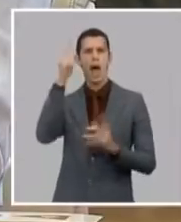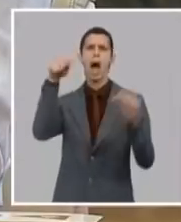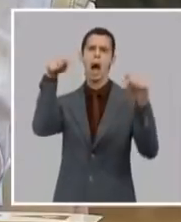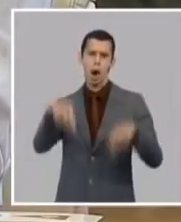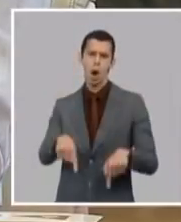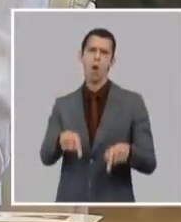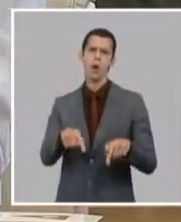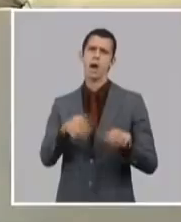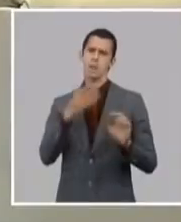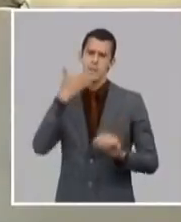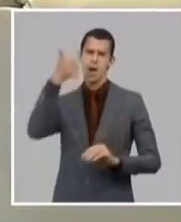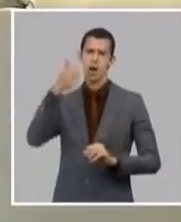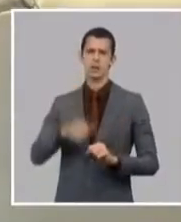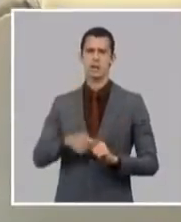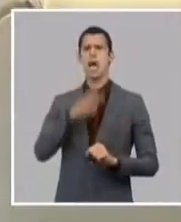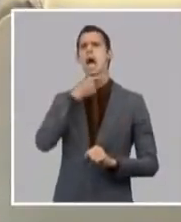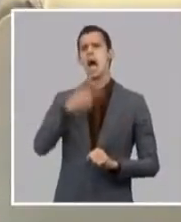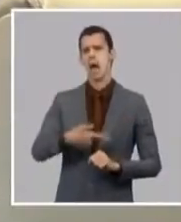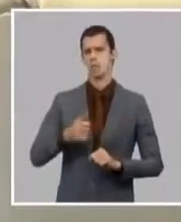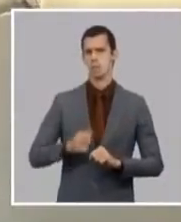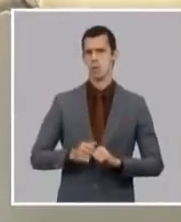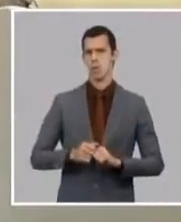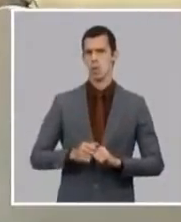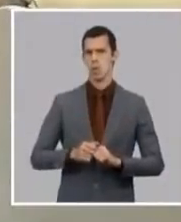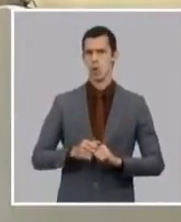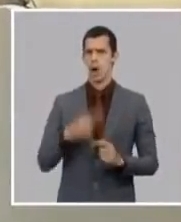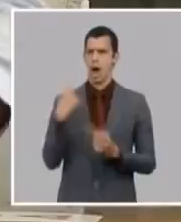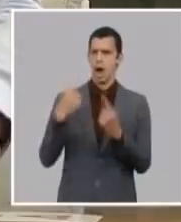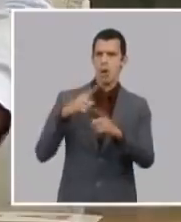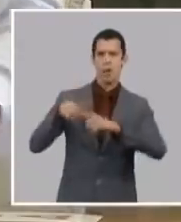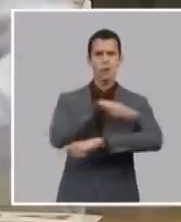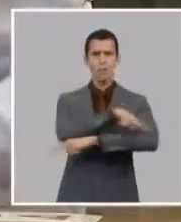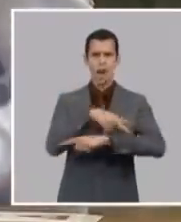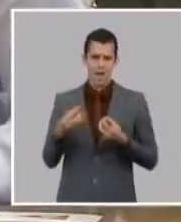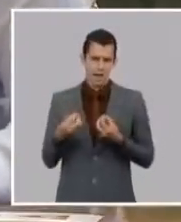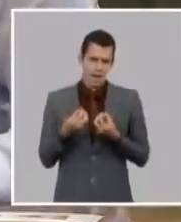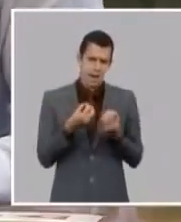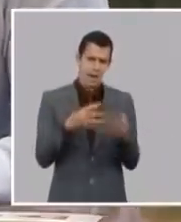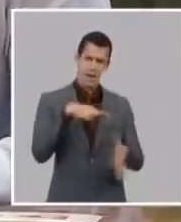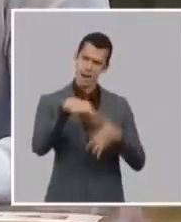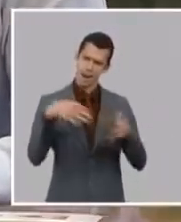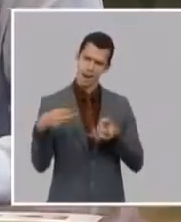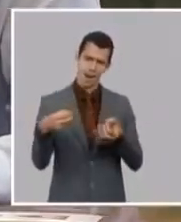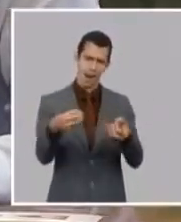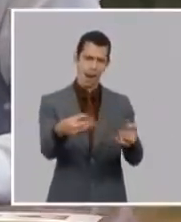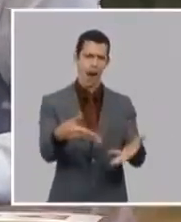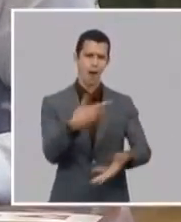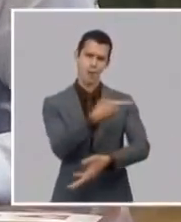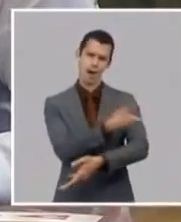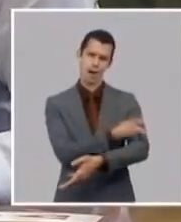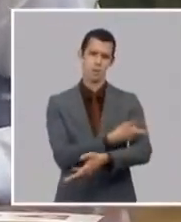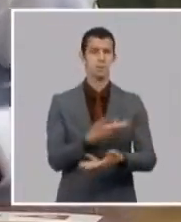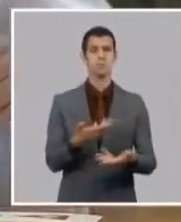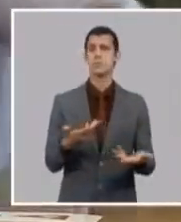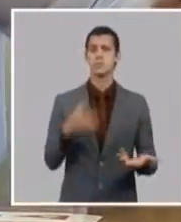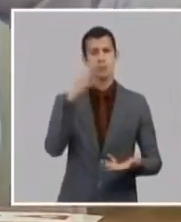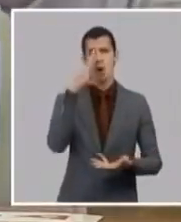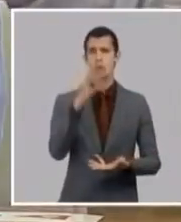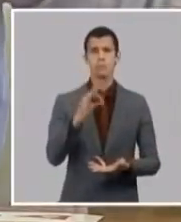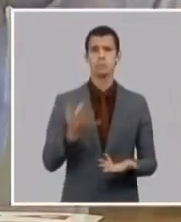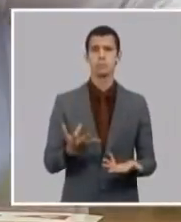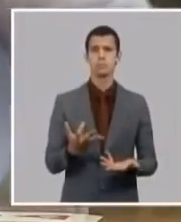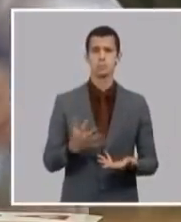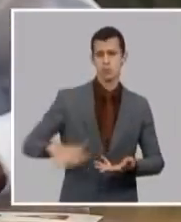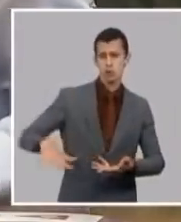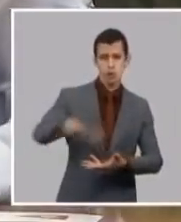momentos con quien hemos vacunado ya casi un 30% de la población con primera dosis con vacunas cubanas con quien